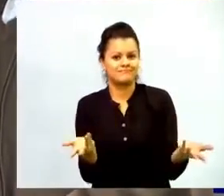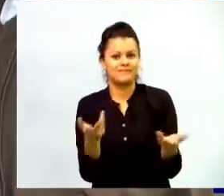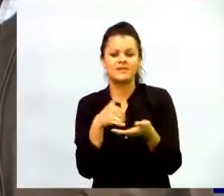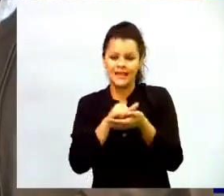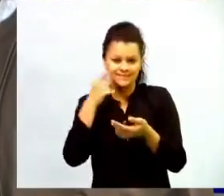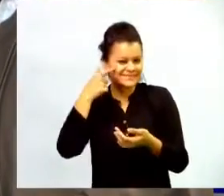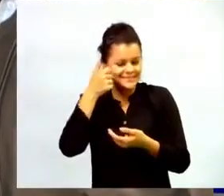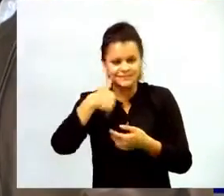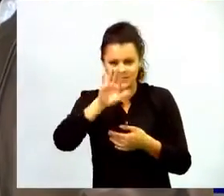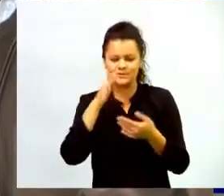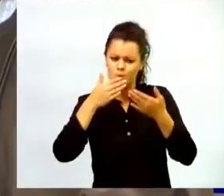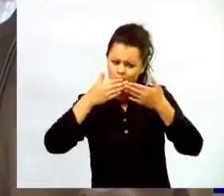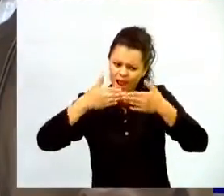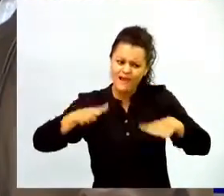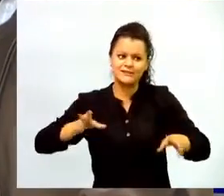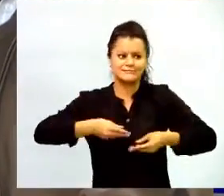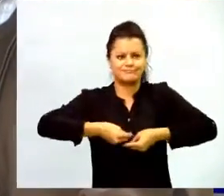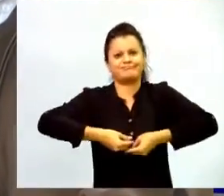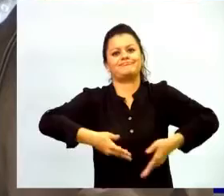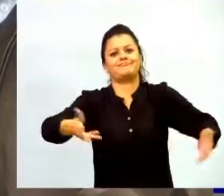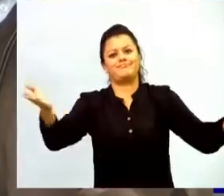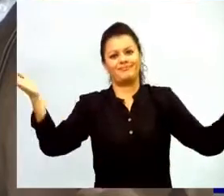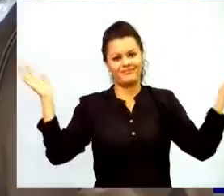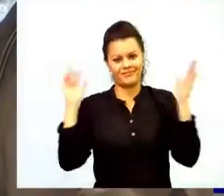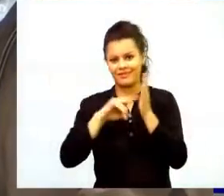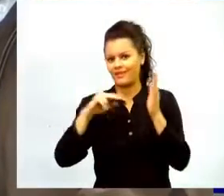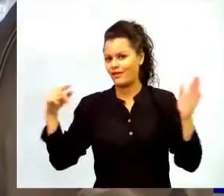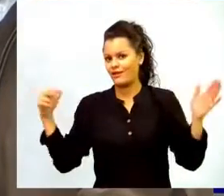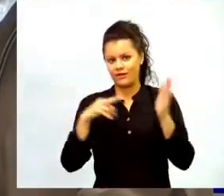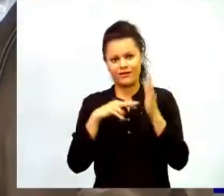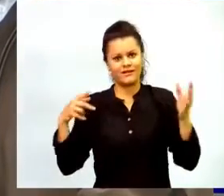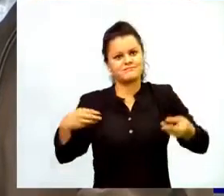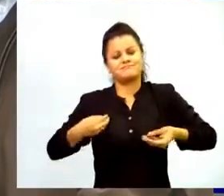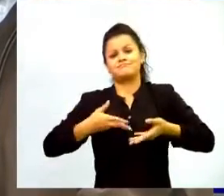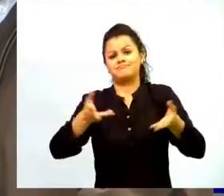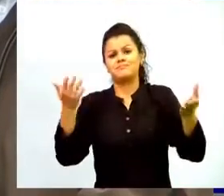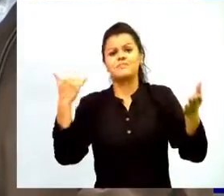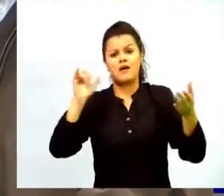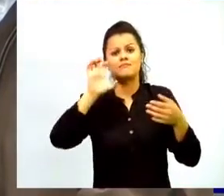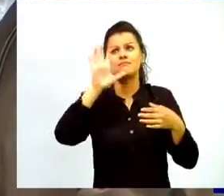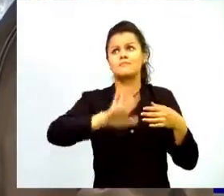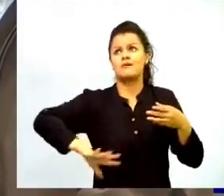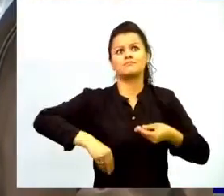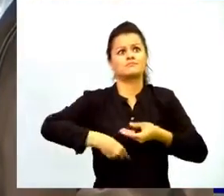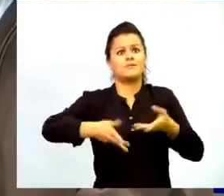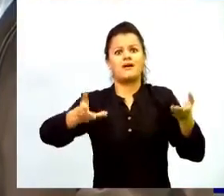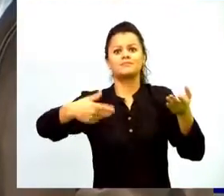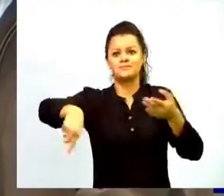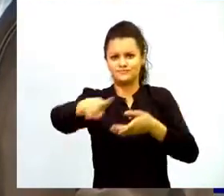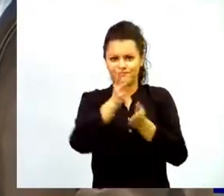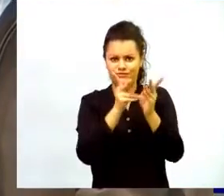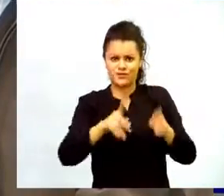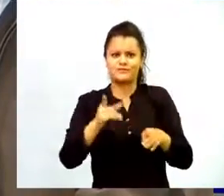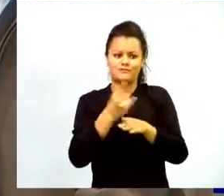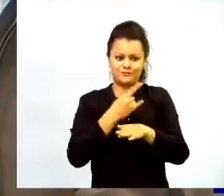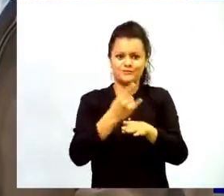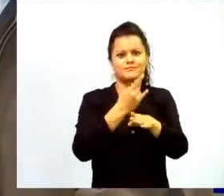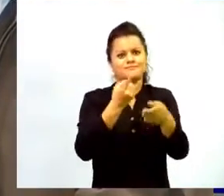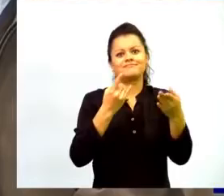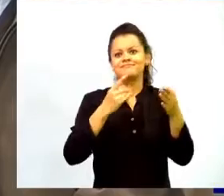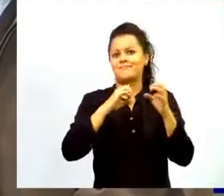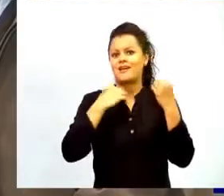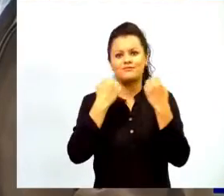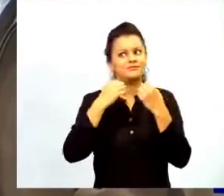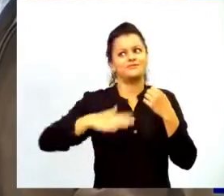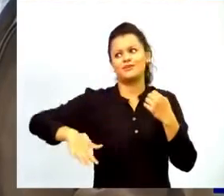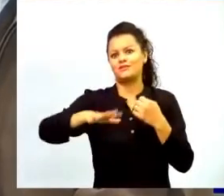es ese que podamos poner toda la tecnología que ya se ha entregado en el país a disposición de los estudiantes en todas las aulas muchas